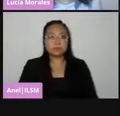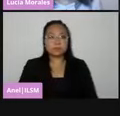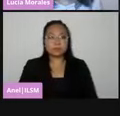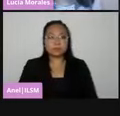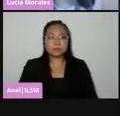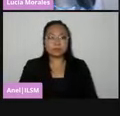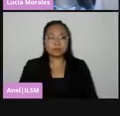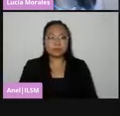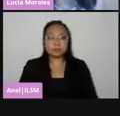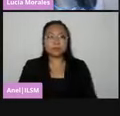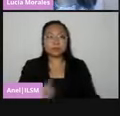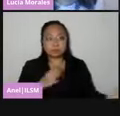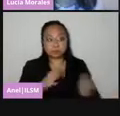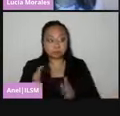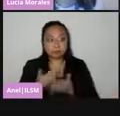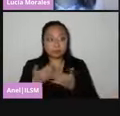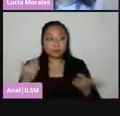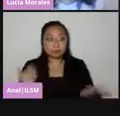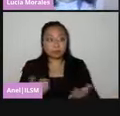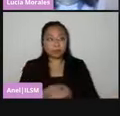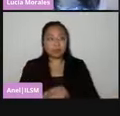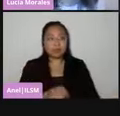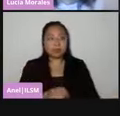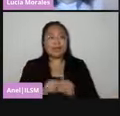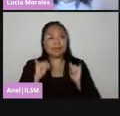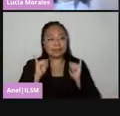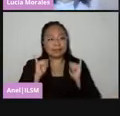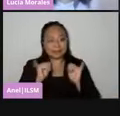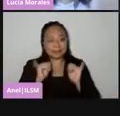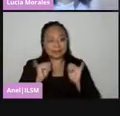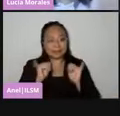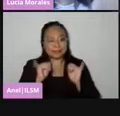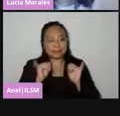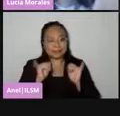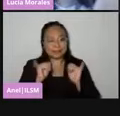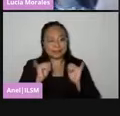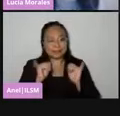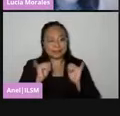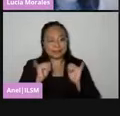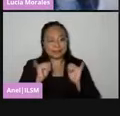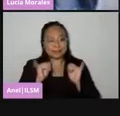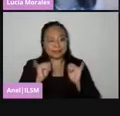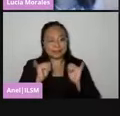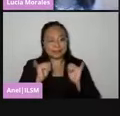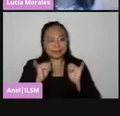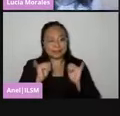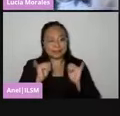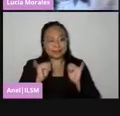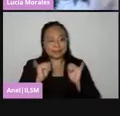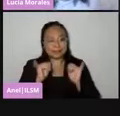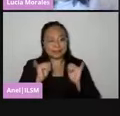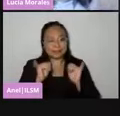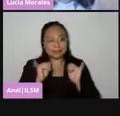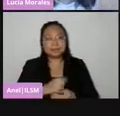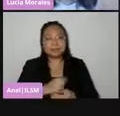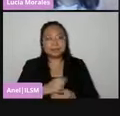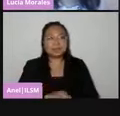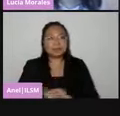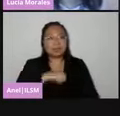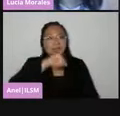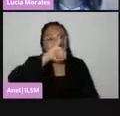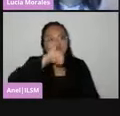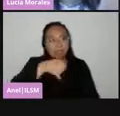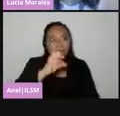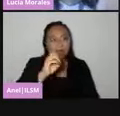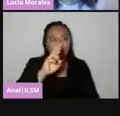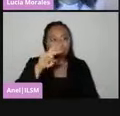Ahora bien. Llegamos al día de nuestra fiesta electoral, al día de la jornada electoral. La jornada electoral es la